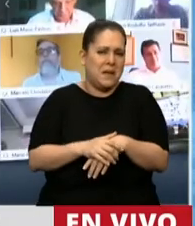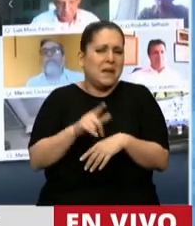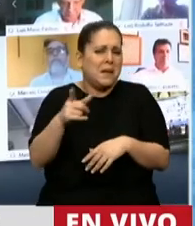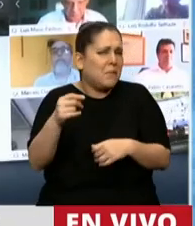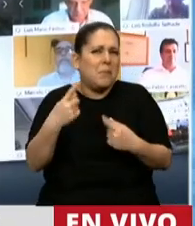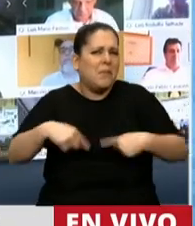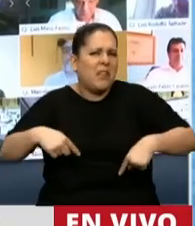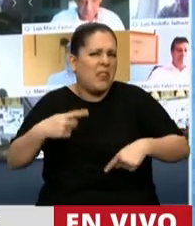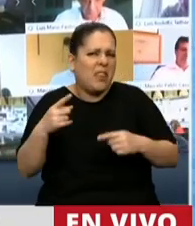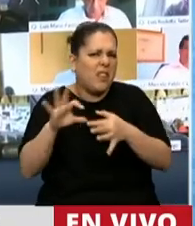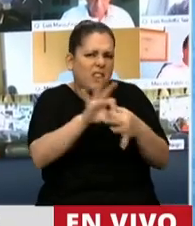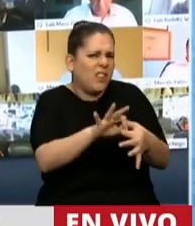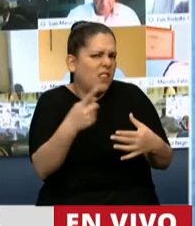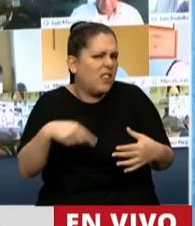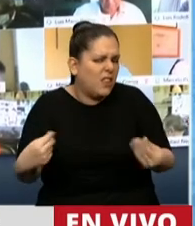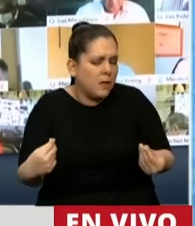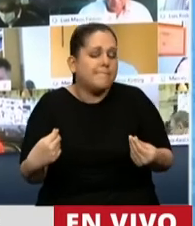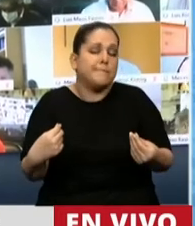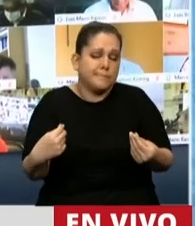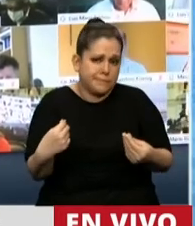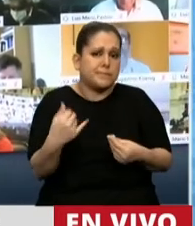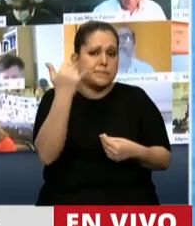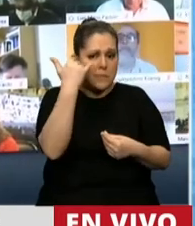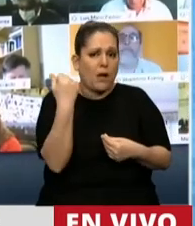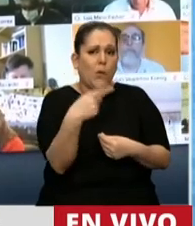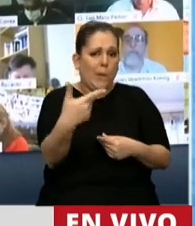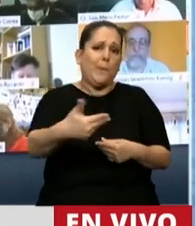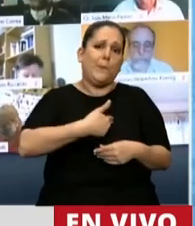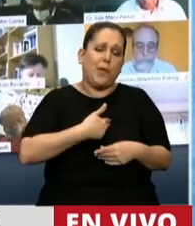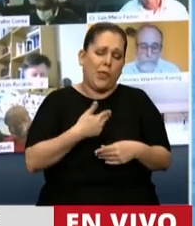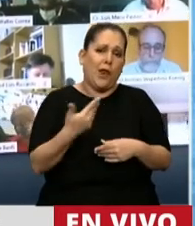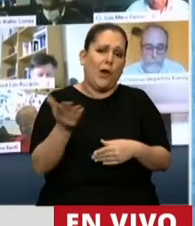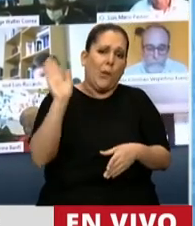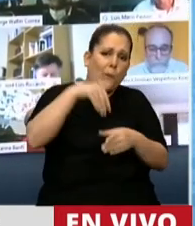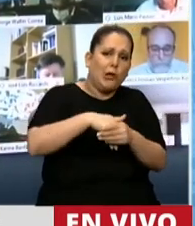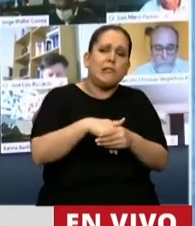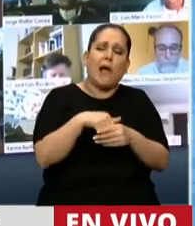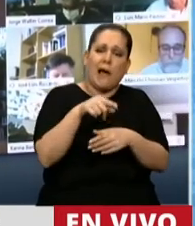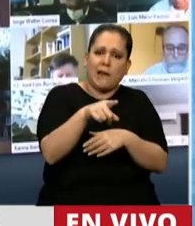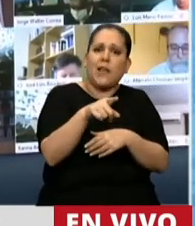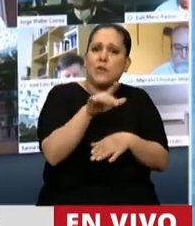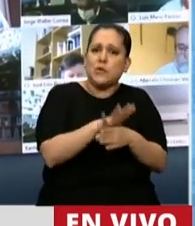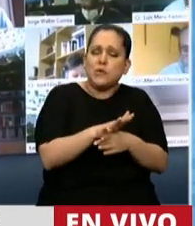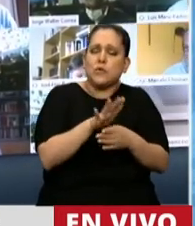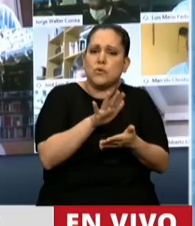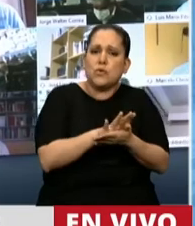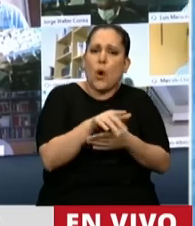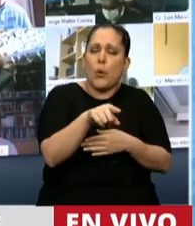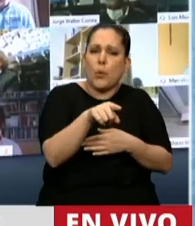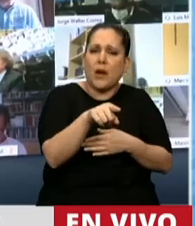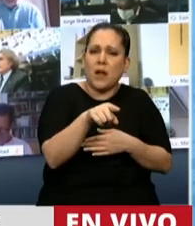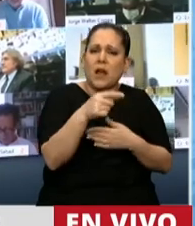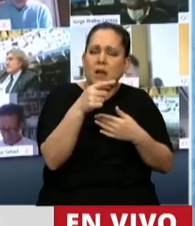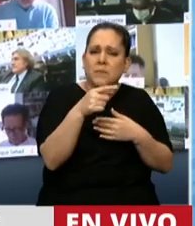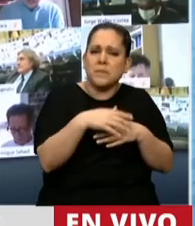ver? Muchísimo. Porque ya nos hicieron votar ese... Con la oposición del frente de izquierda, por supuesto, el ejercicio gringo gaucho donde